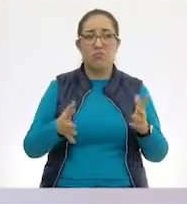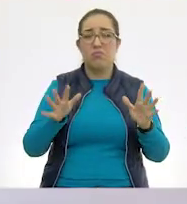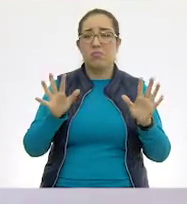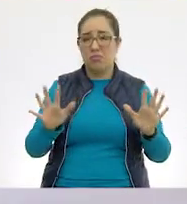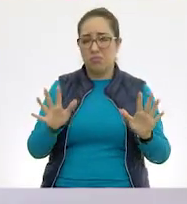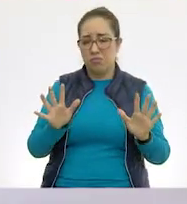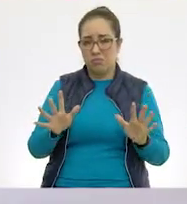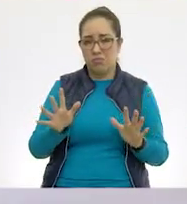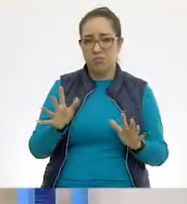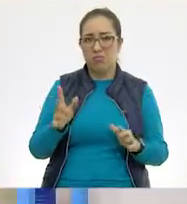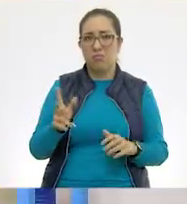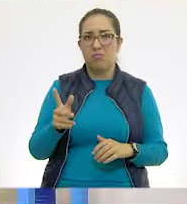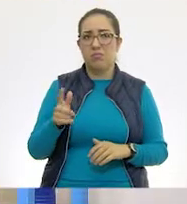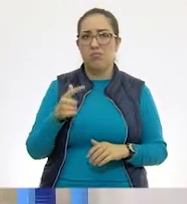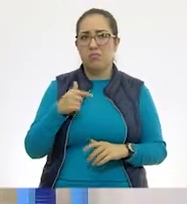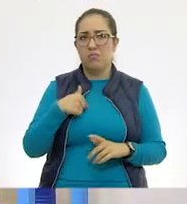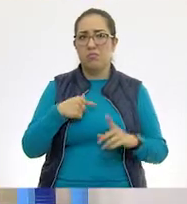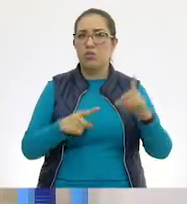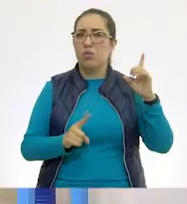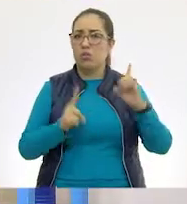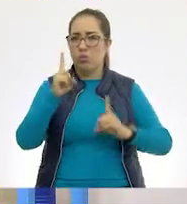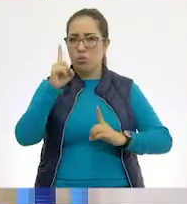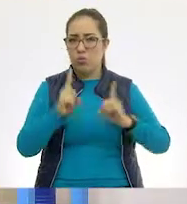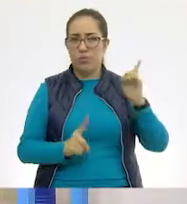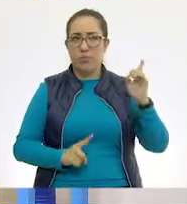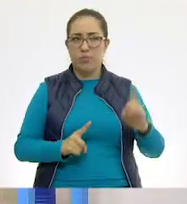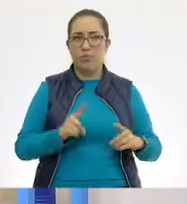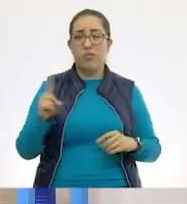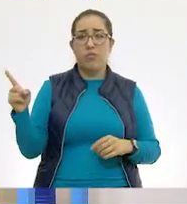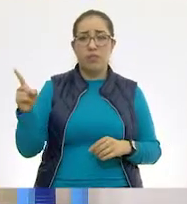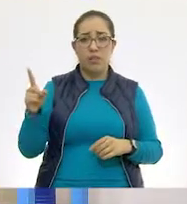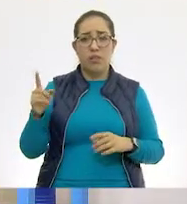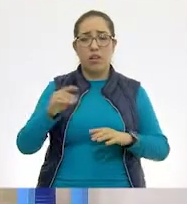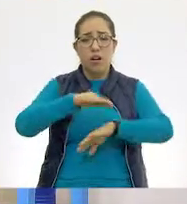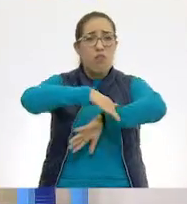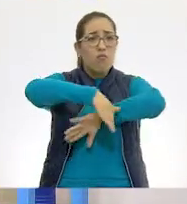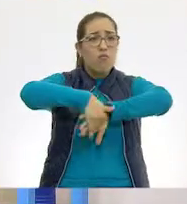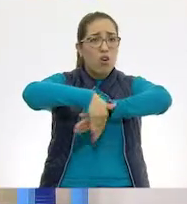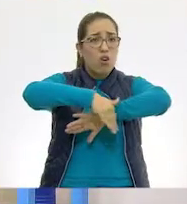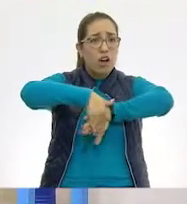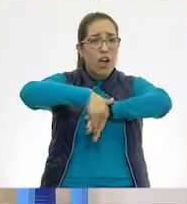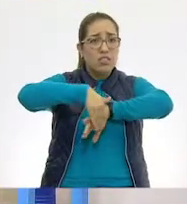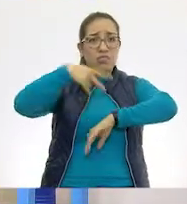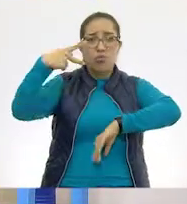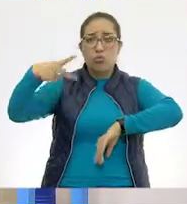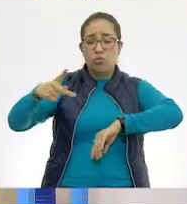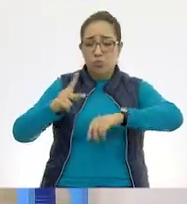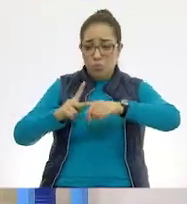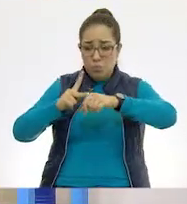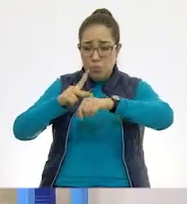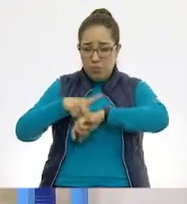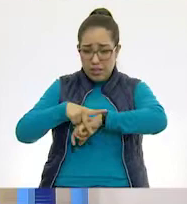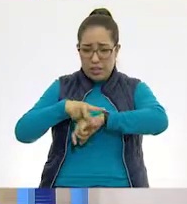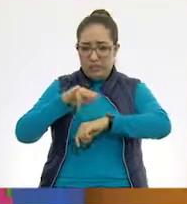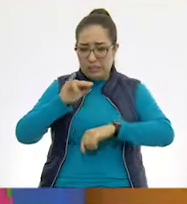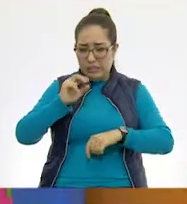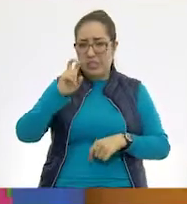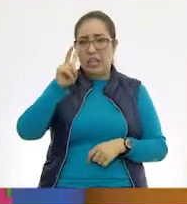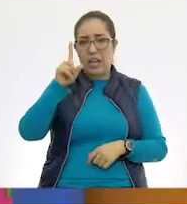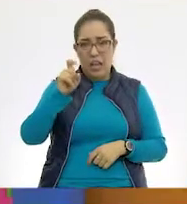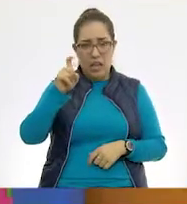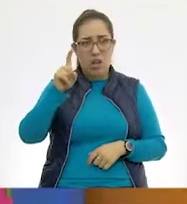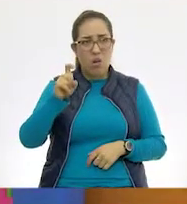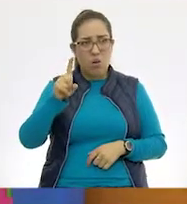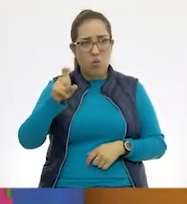Yo tengo una pregunta aquí, las focas tienen la piel húmeda, entonces... Y viven en ambientes